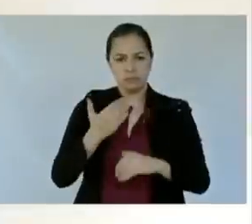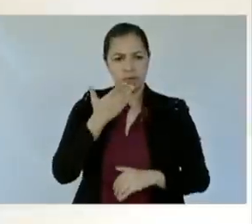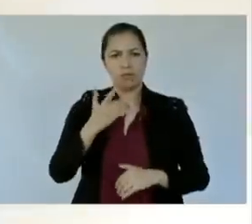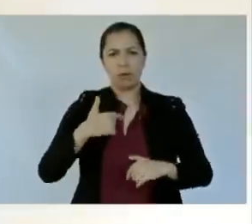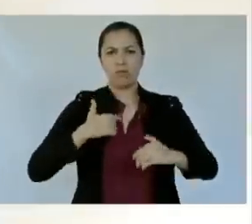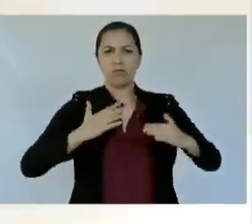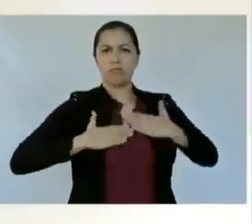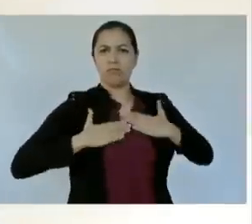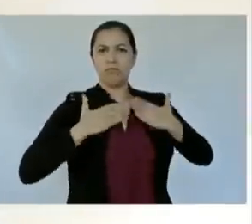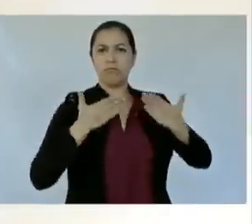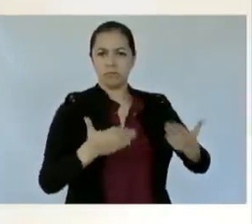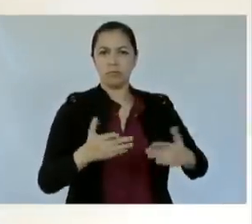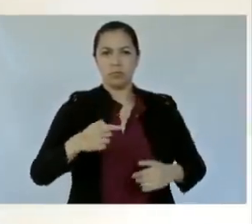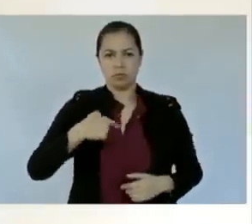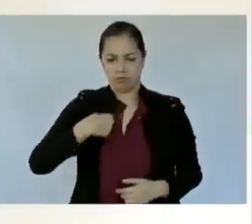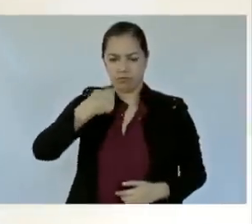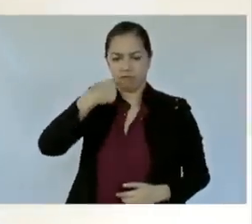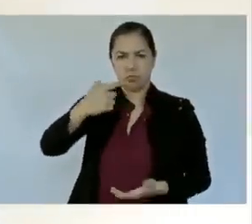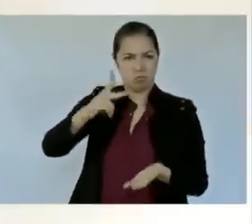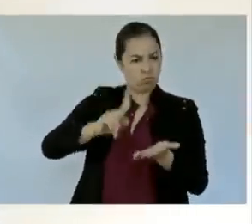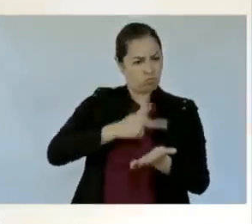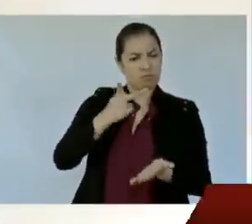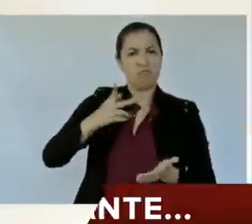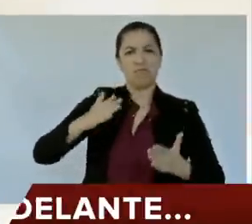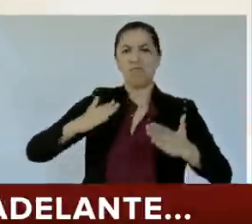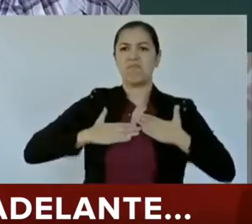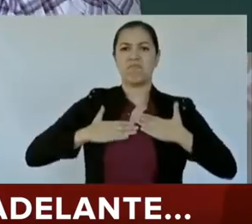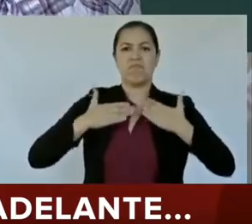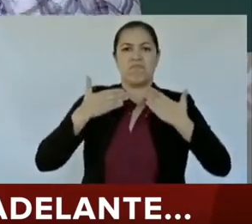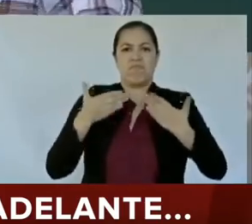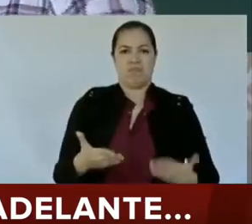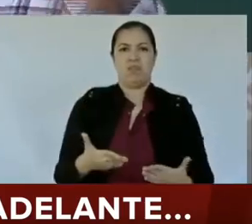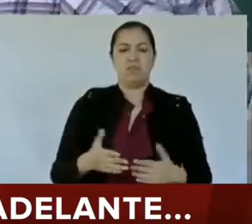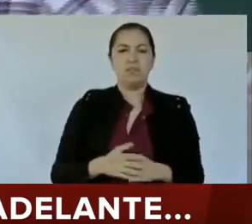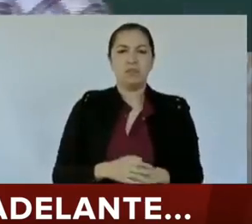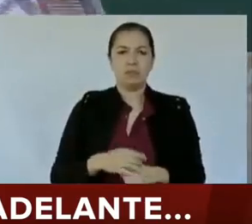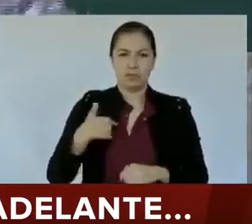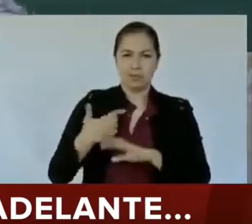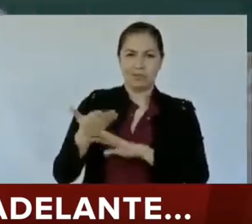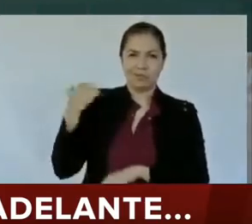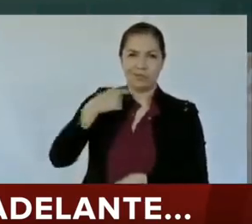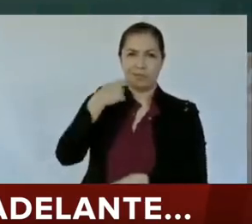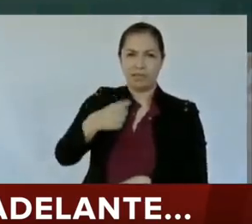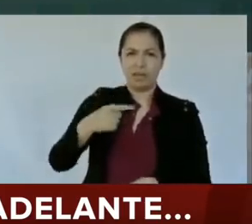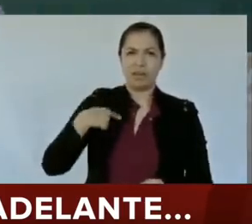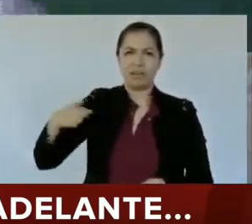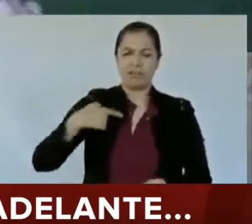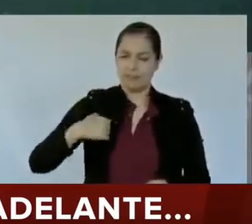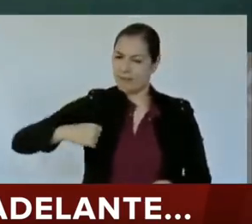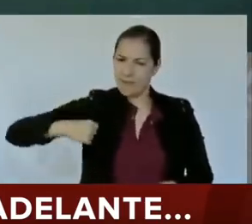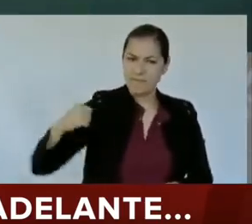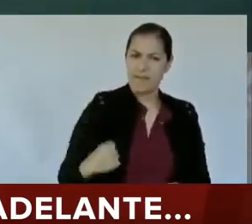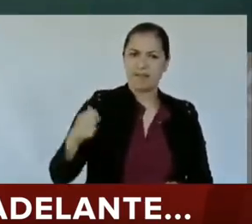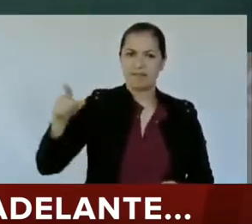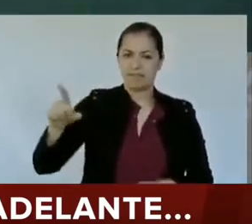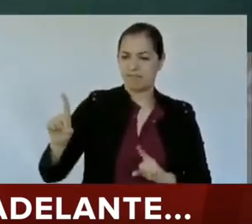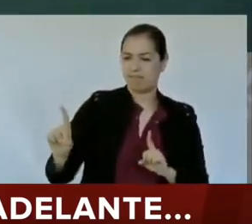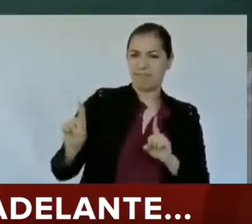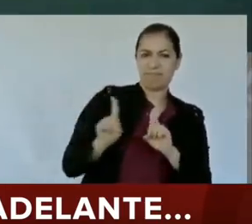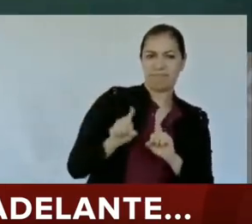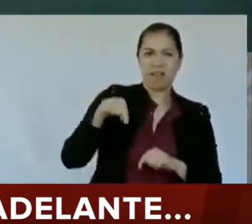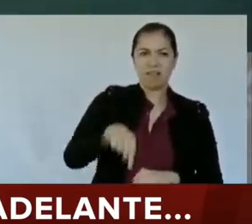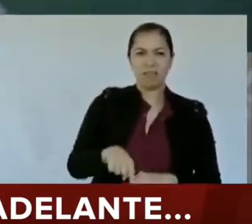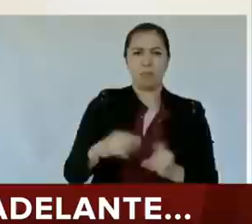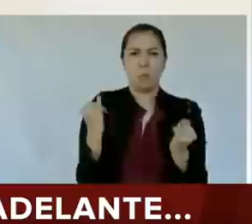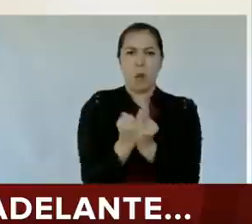Y lo digo y lo reitero y lo vuelvo a decir así, dije que nos iba a a toda madre con usted y así lo estamos viendo,